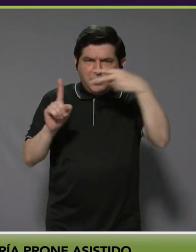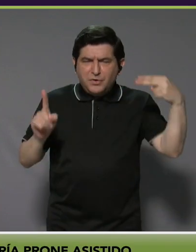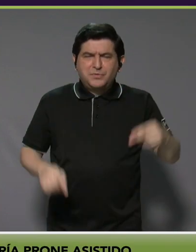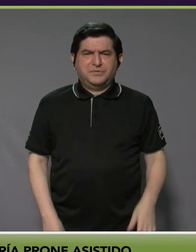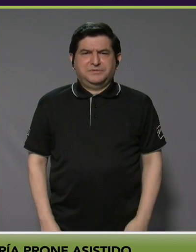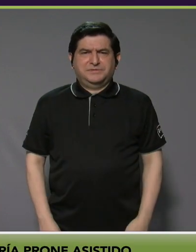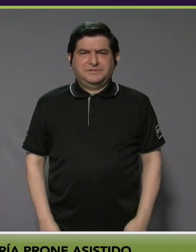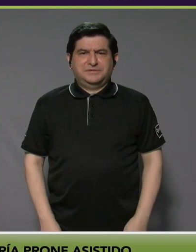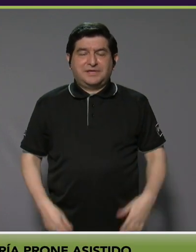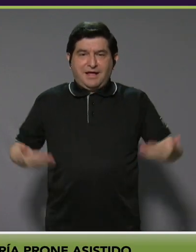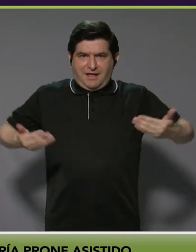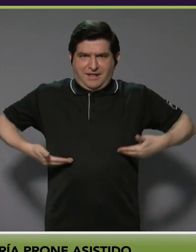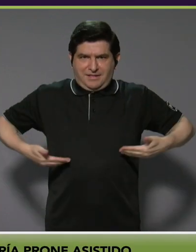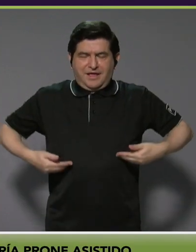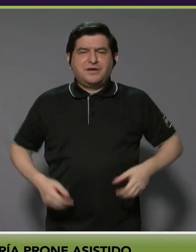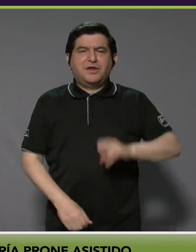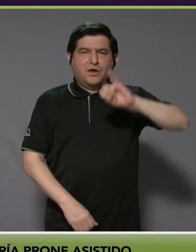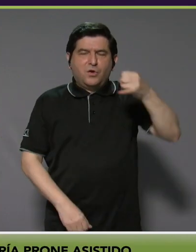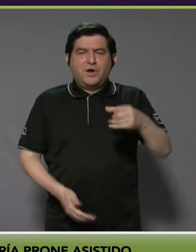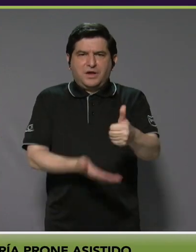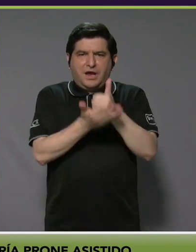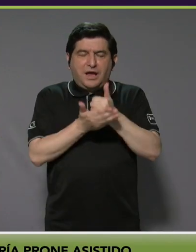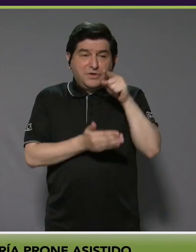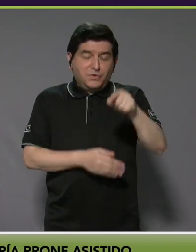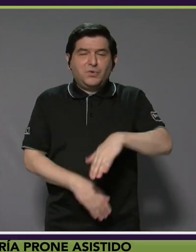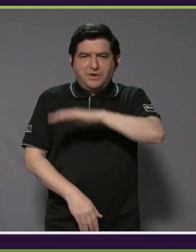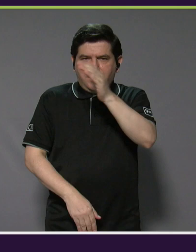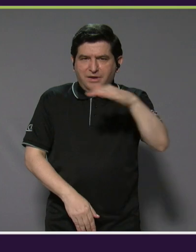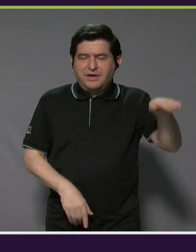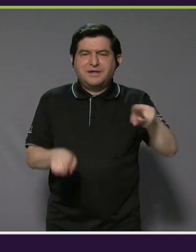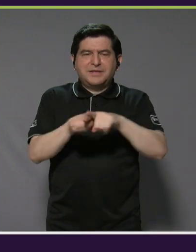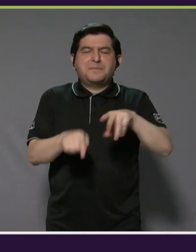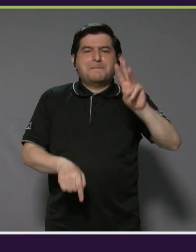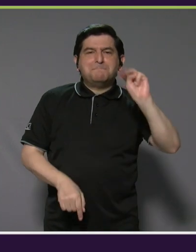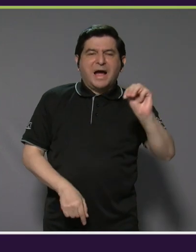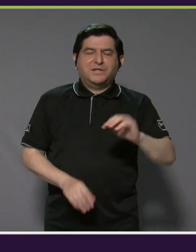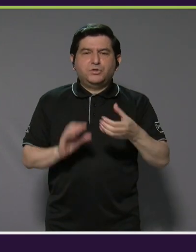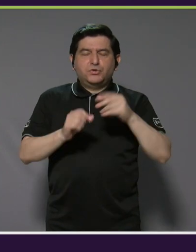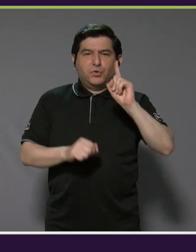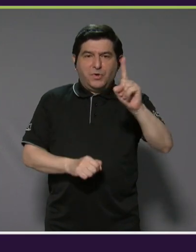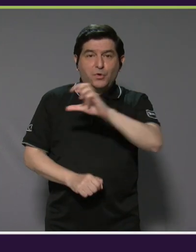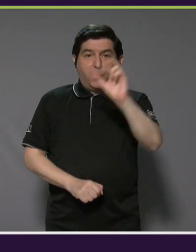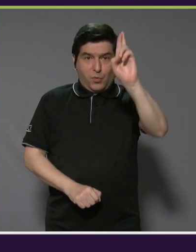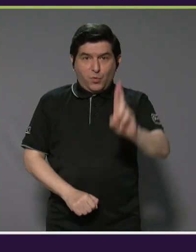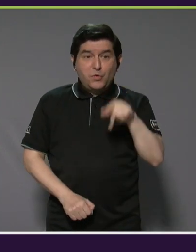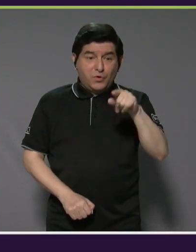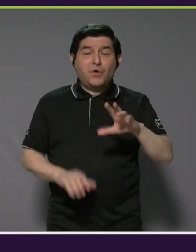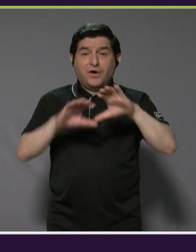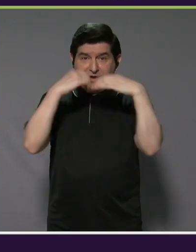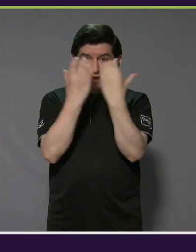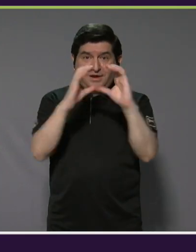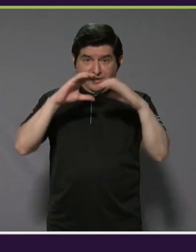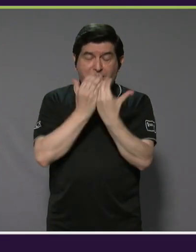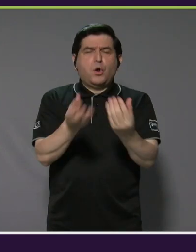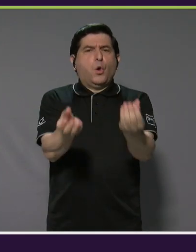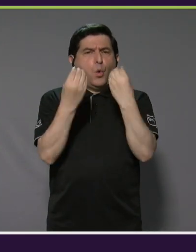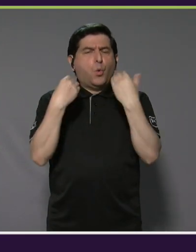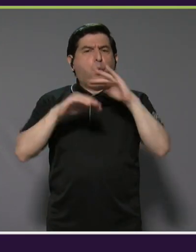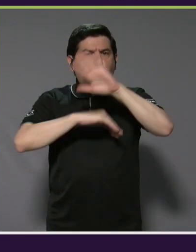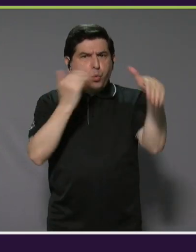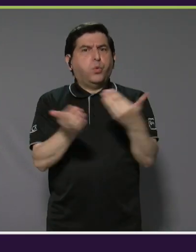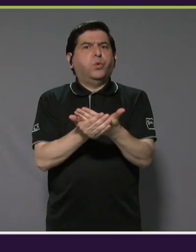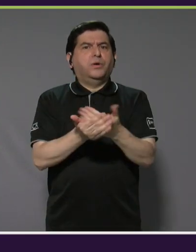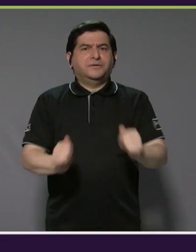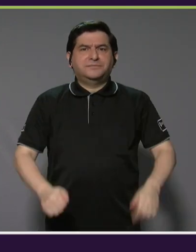Ariel, el entrenador, Joaquín, que me ayuda en el agua, y también Matthews, el número uno de Costa Rica en esta clase, me ha enseñado de todo.